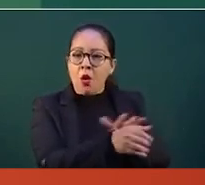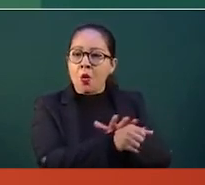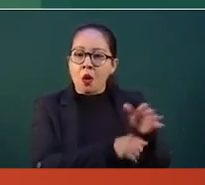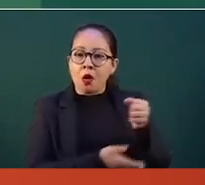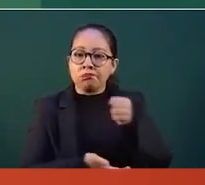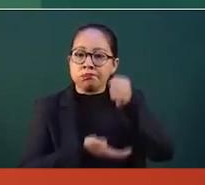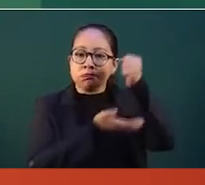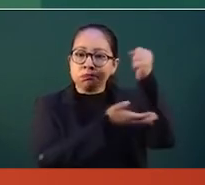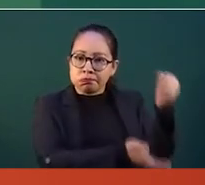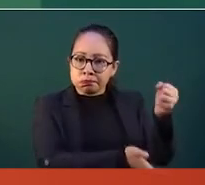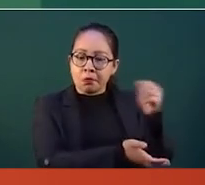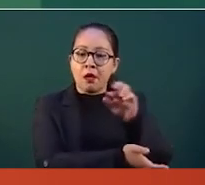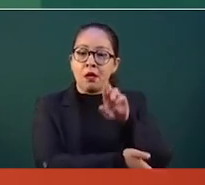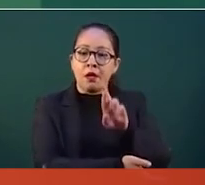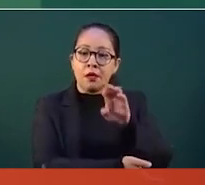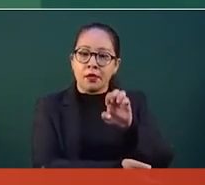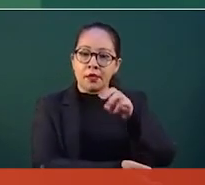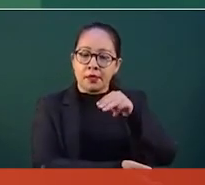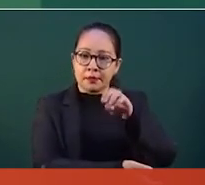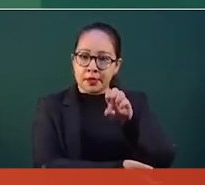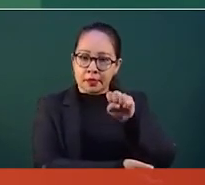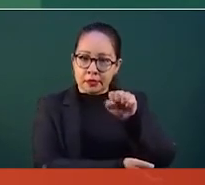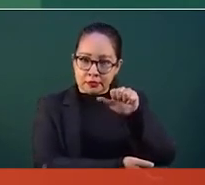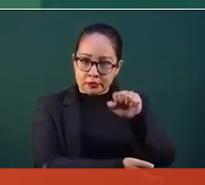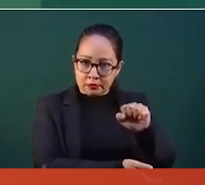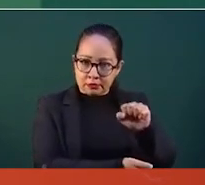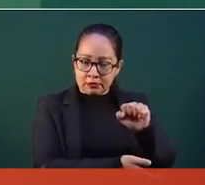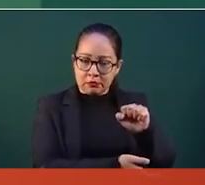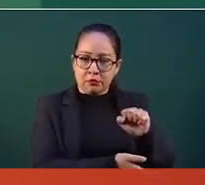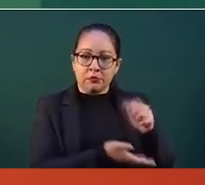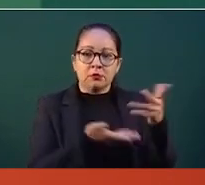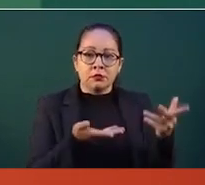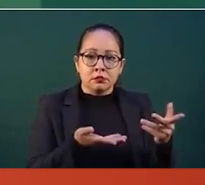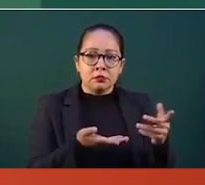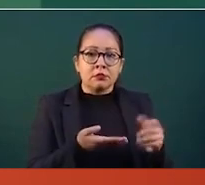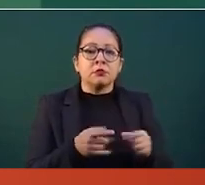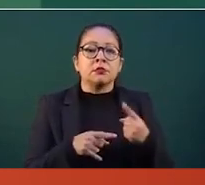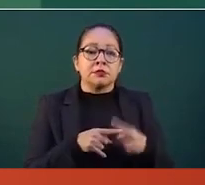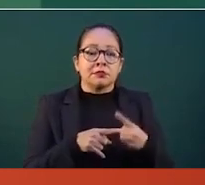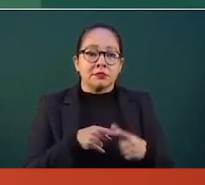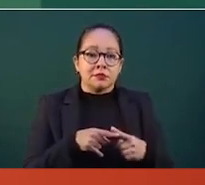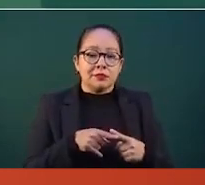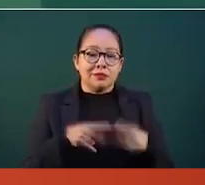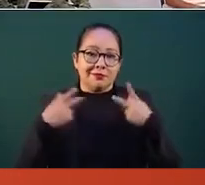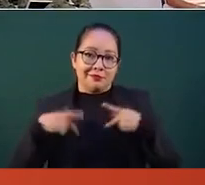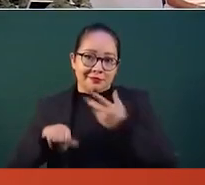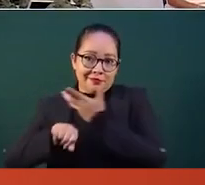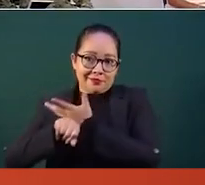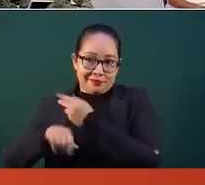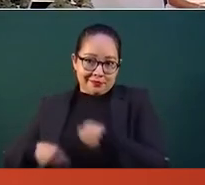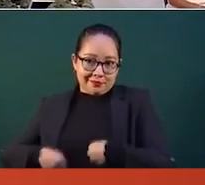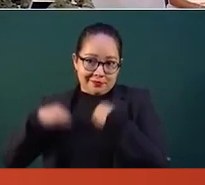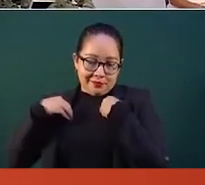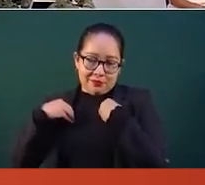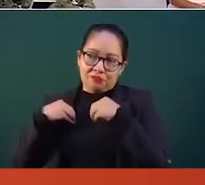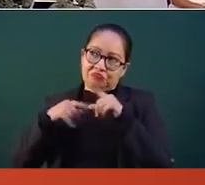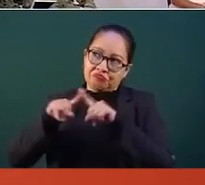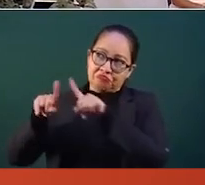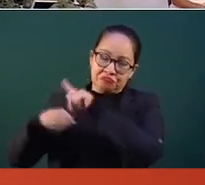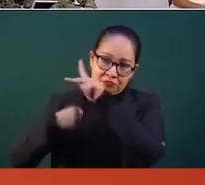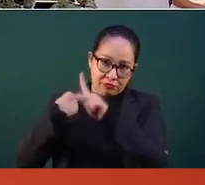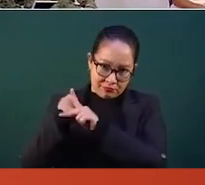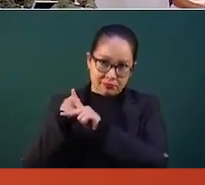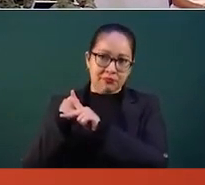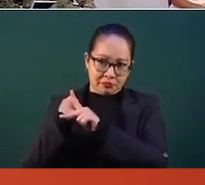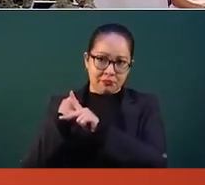De quienes viven y trabajan en Estados Unidos o en cualquier otro país del mundo.